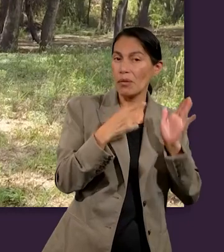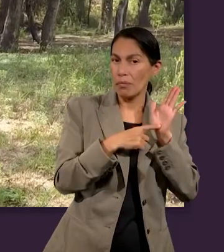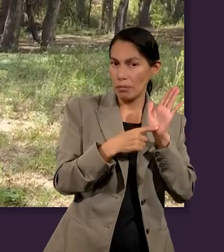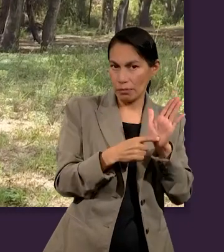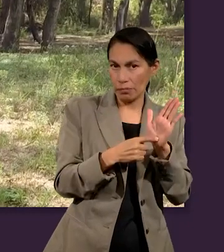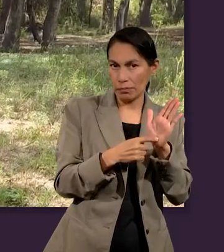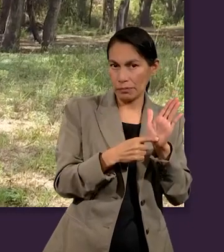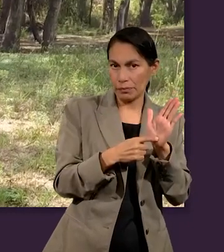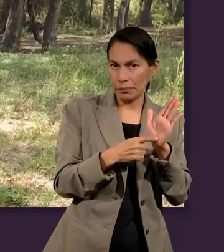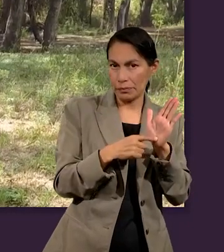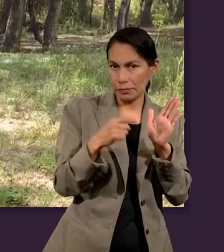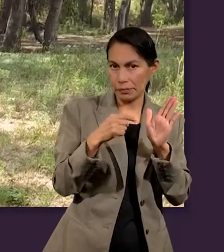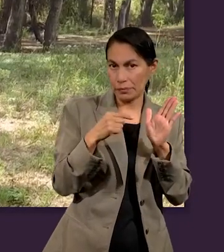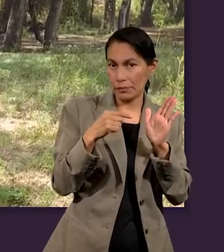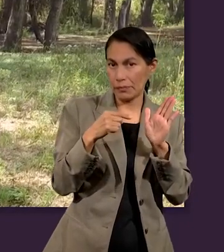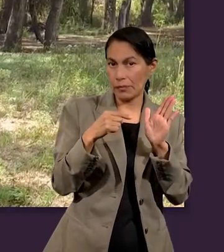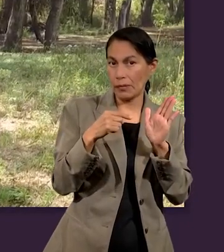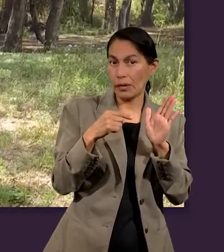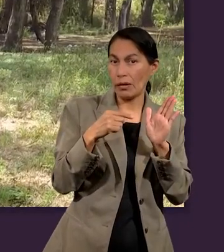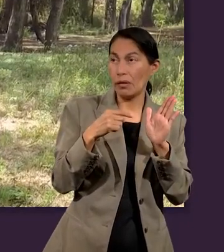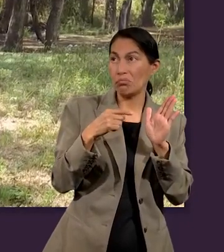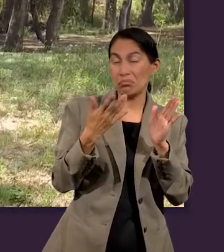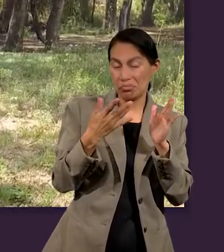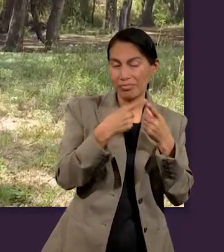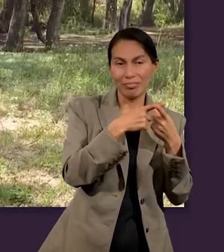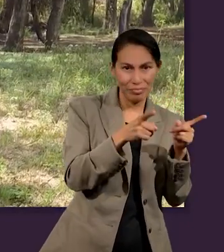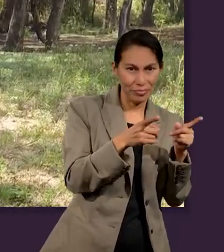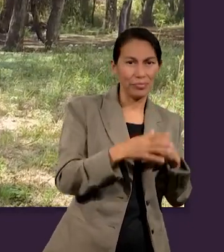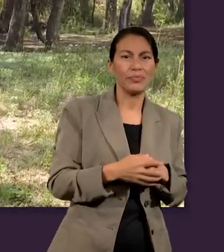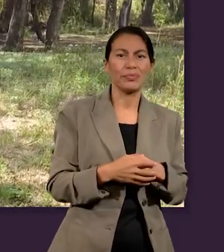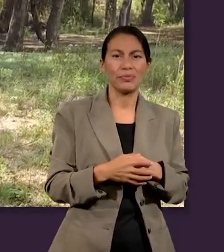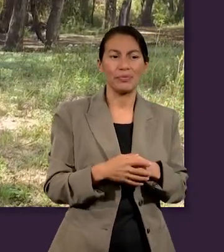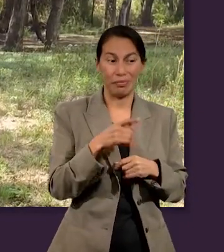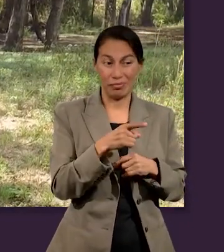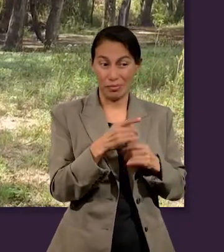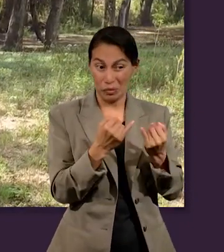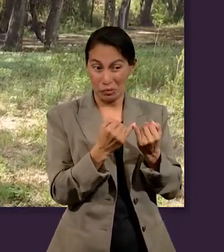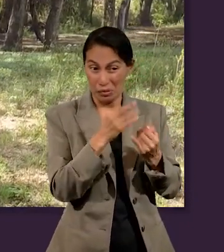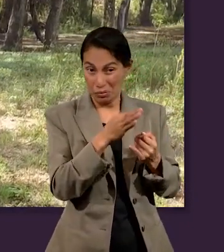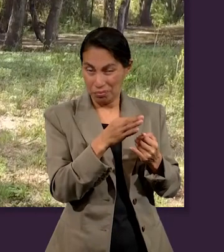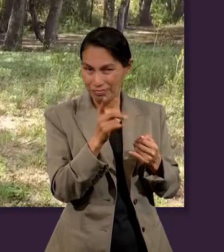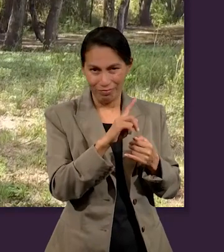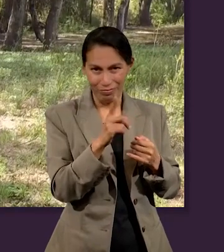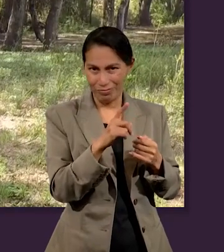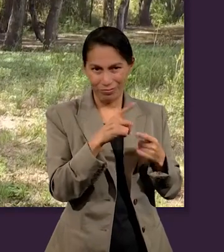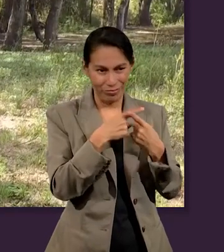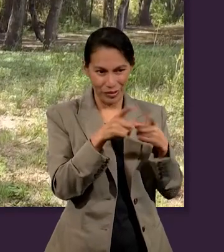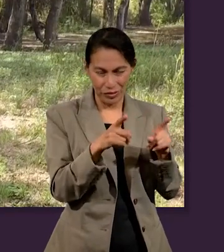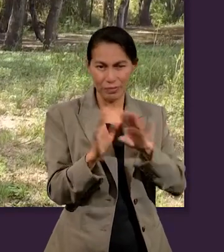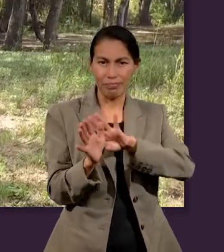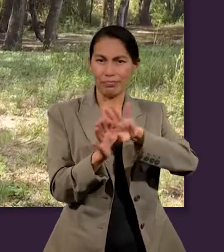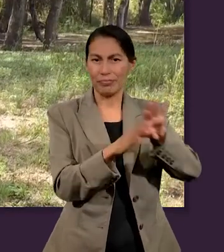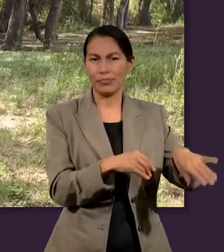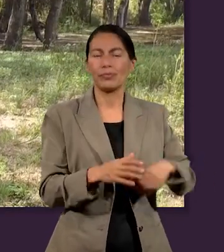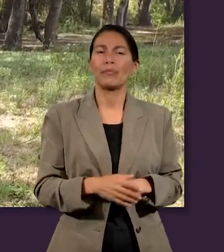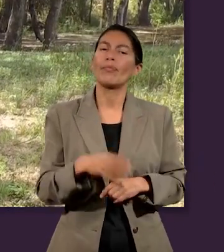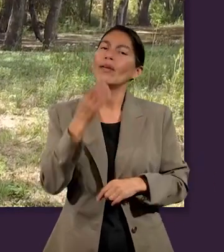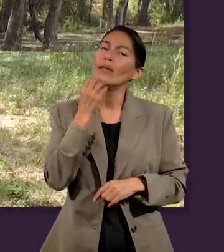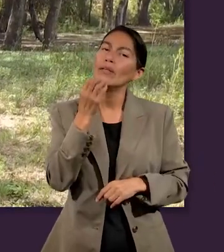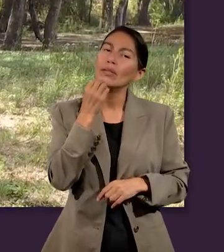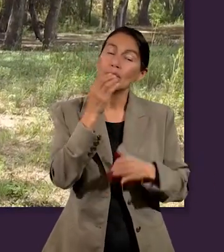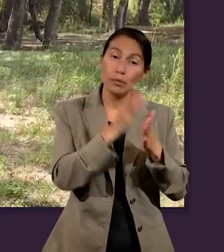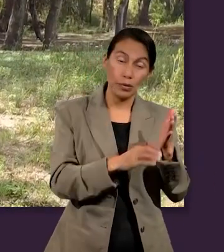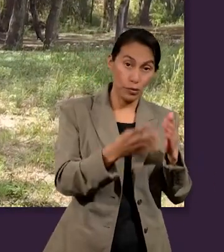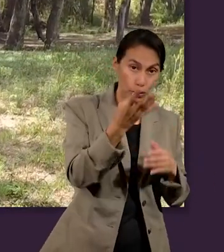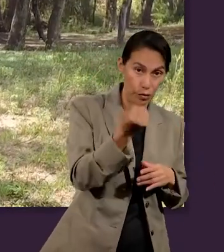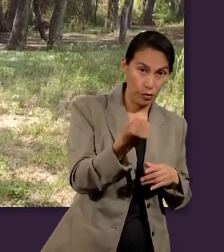Para eso es la reencarnación. Solamente que la escritura, el pensamiento bíblico, es totalmente otra